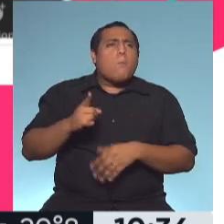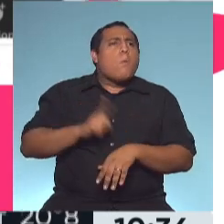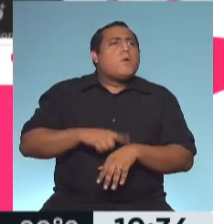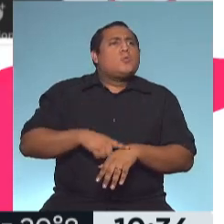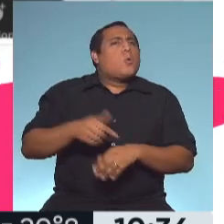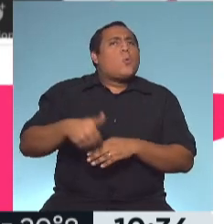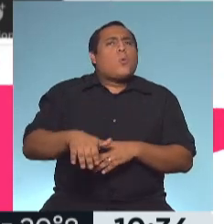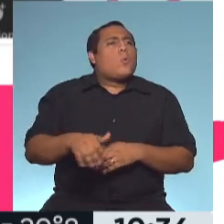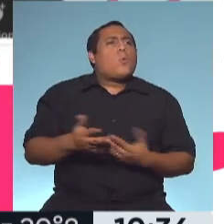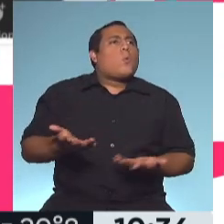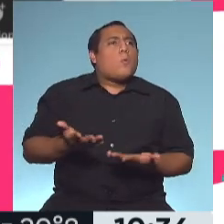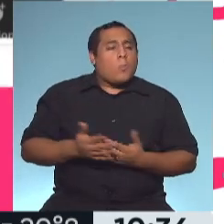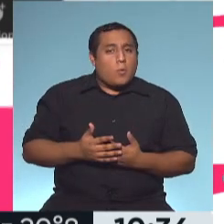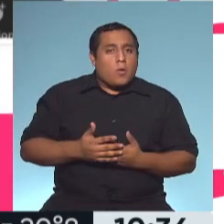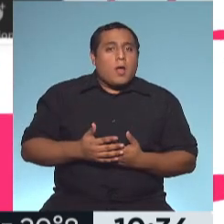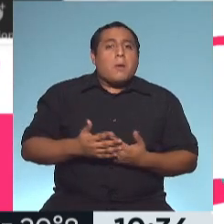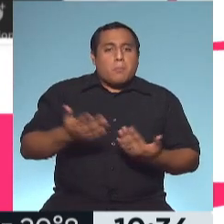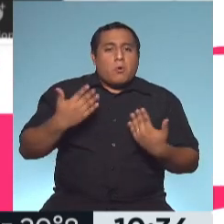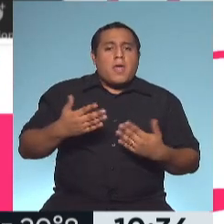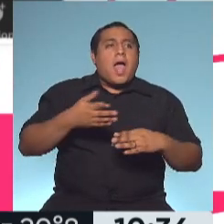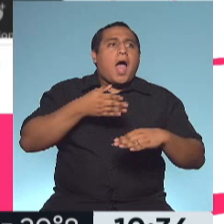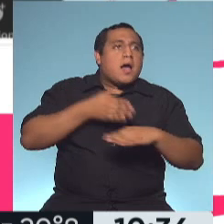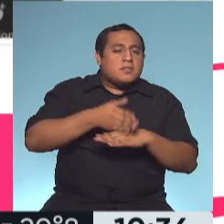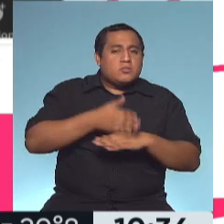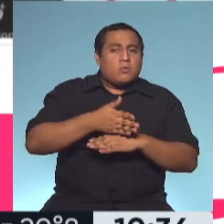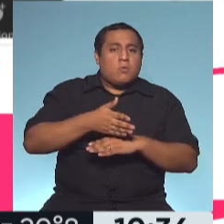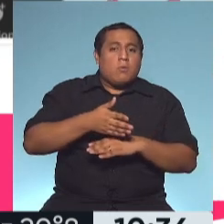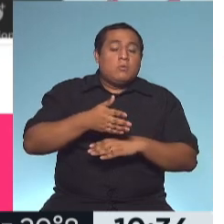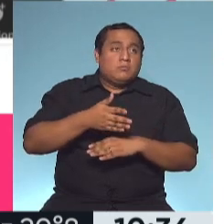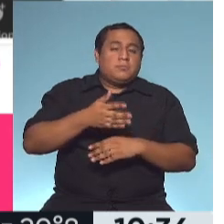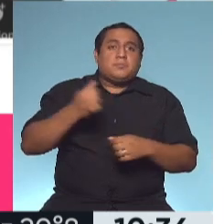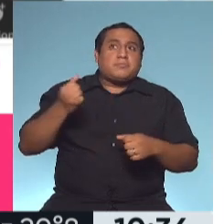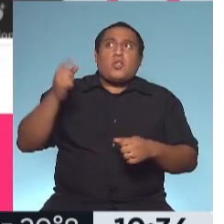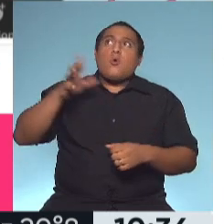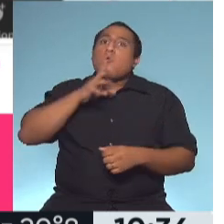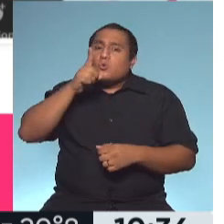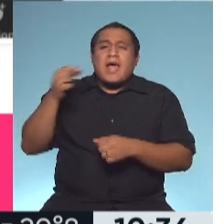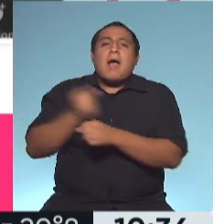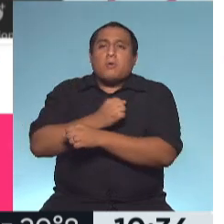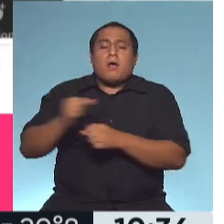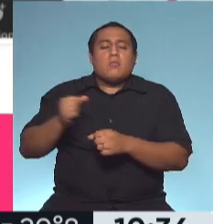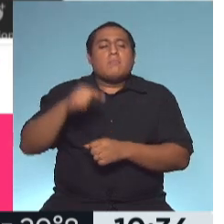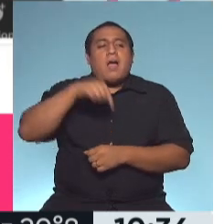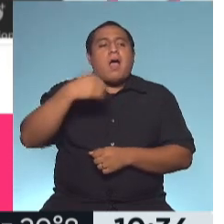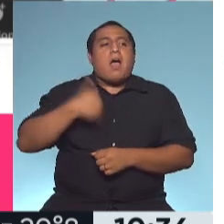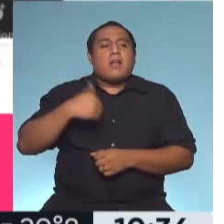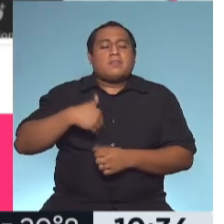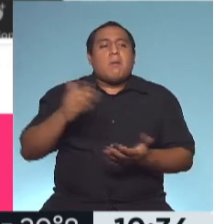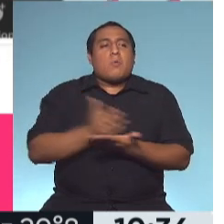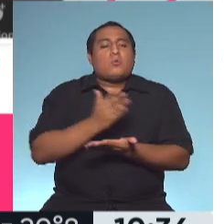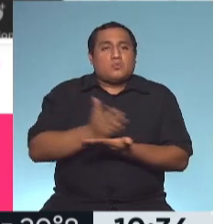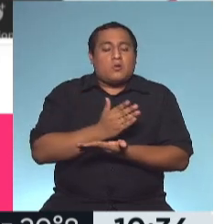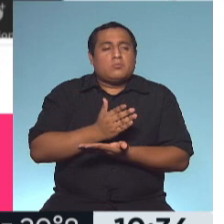se puede saber que podemos acceder a esa, y pueden aprobar Rusia, el tema de que se pueda usar la vacuna